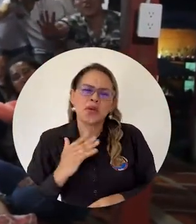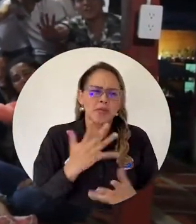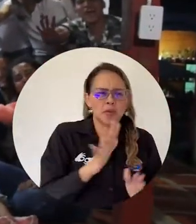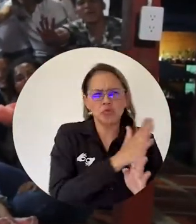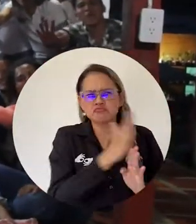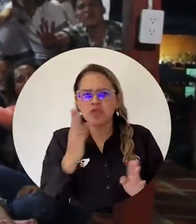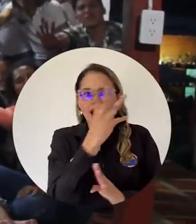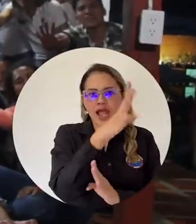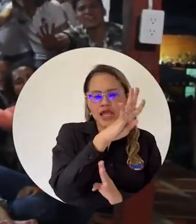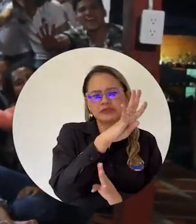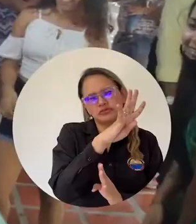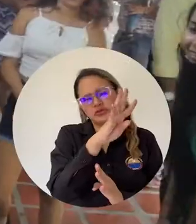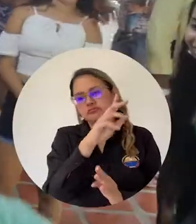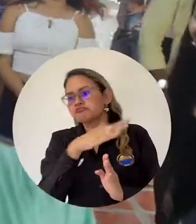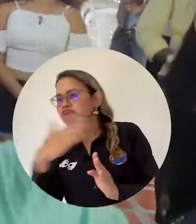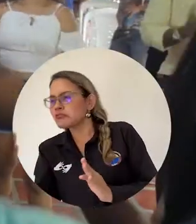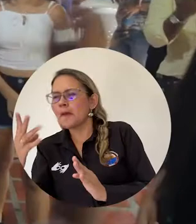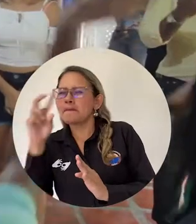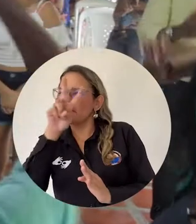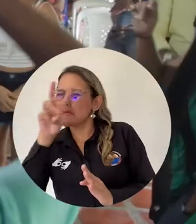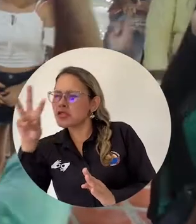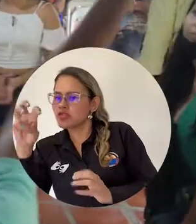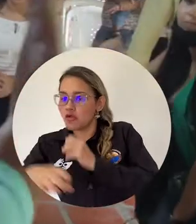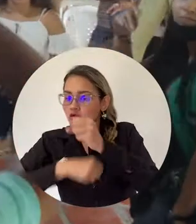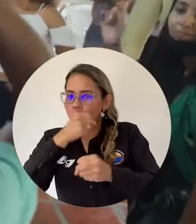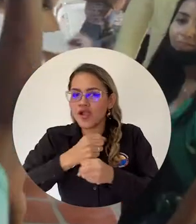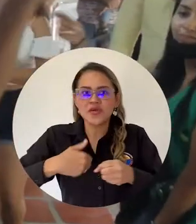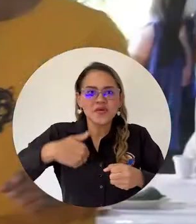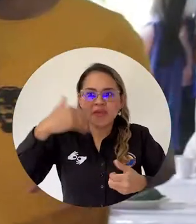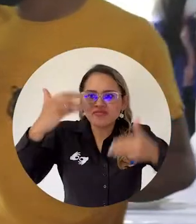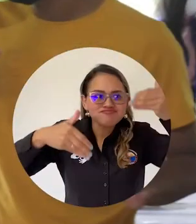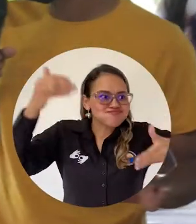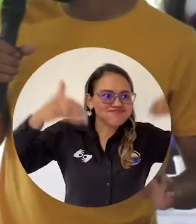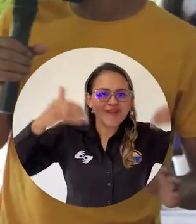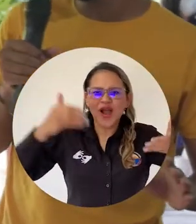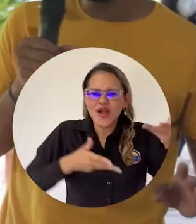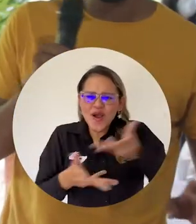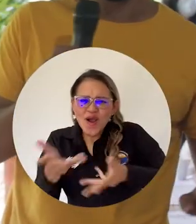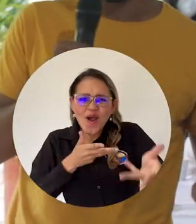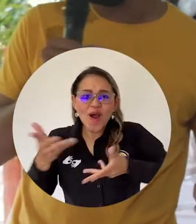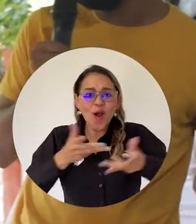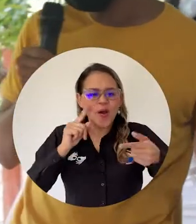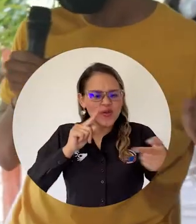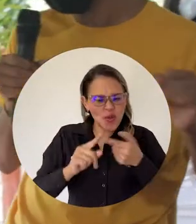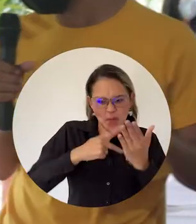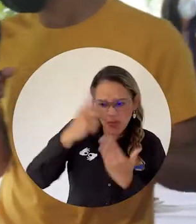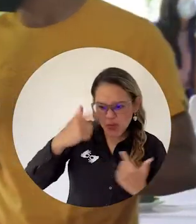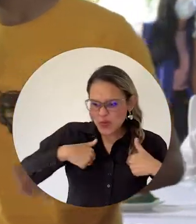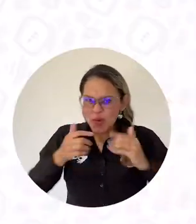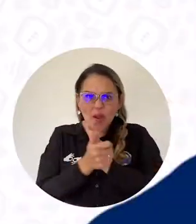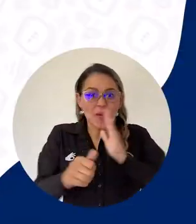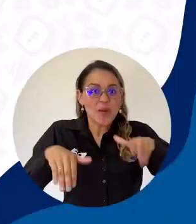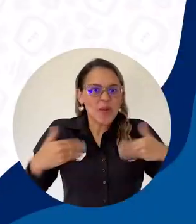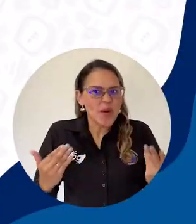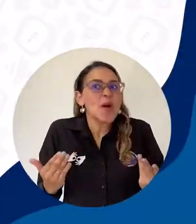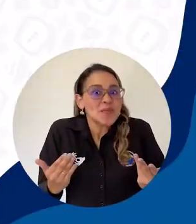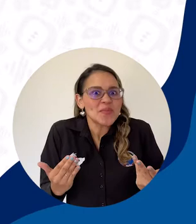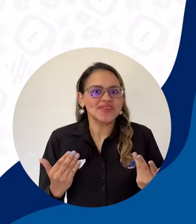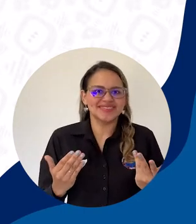entre los 14 y 28 años descubrieron sus talentos y encontraron herramientas para realizar su proyecto de vida.